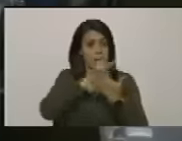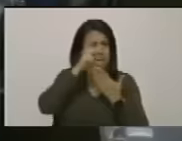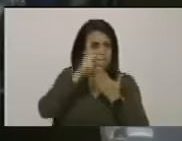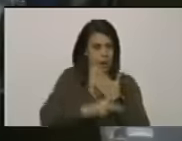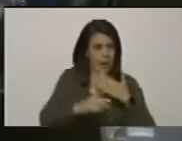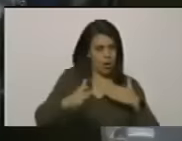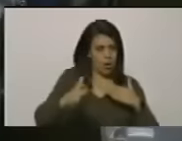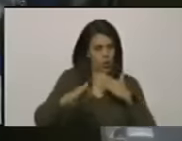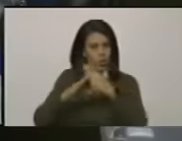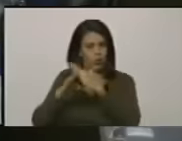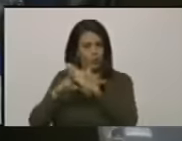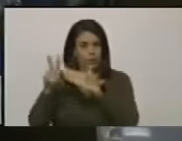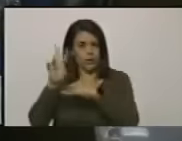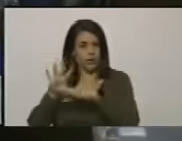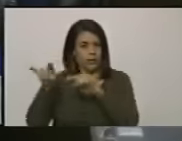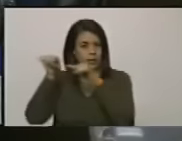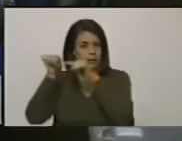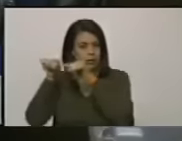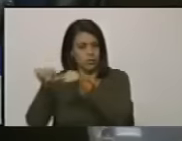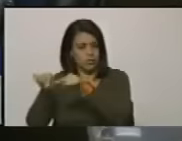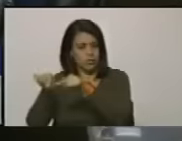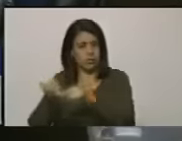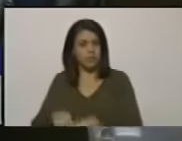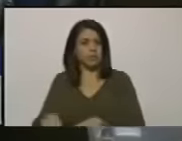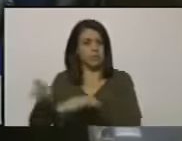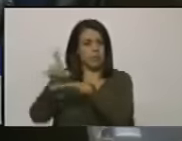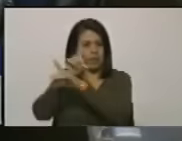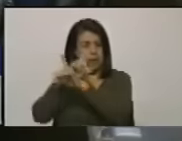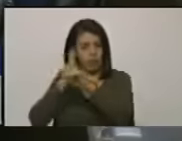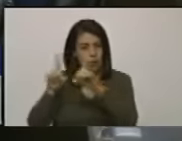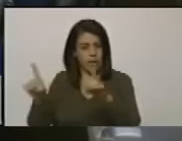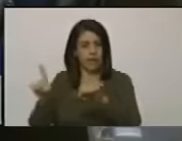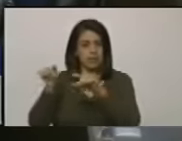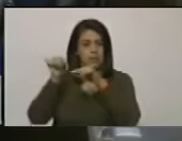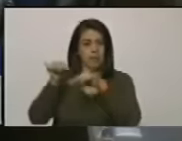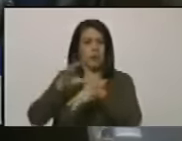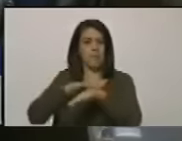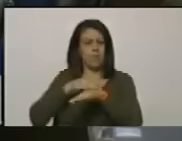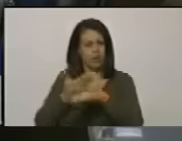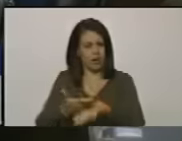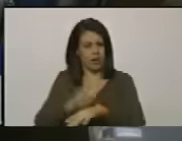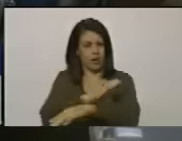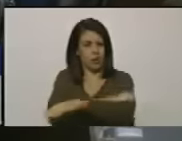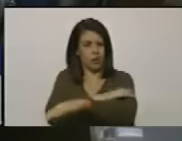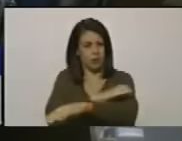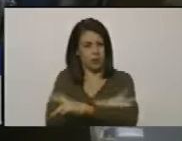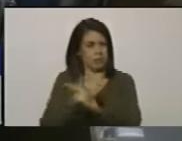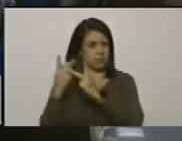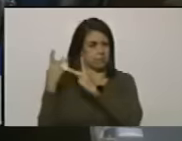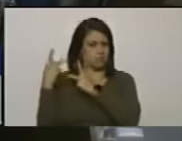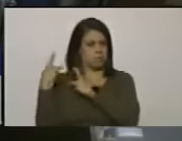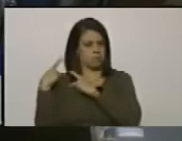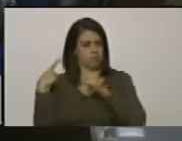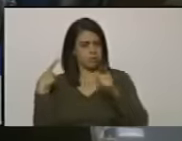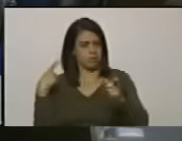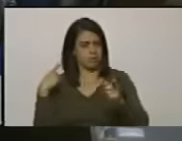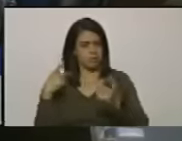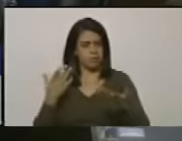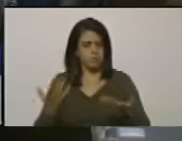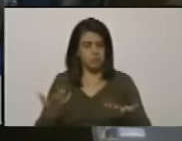recurrentemente contra el sistema democrático porque esa oposición tiene privilegios compañeros